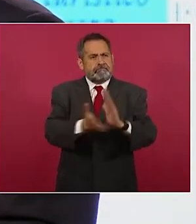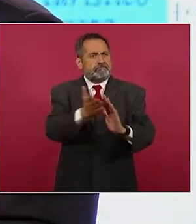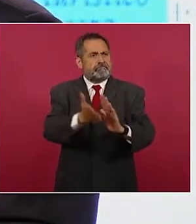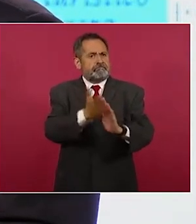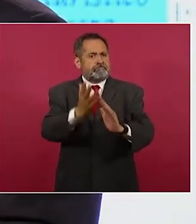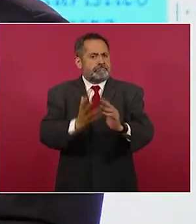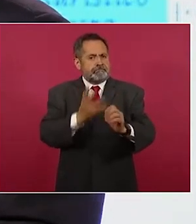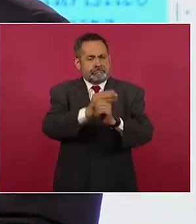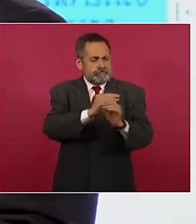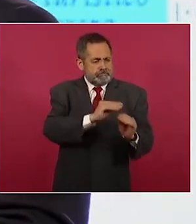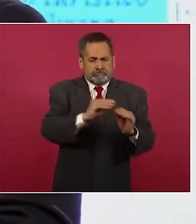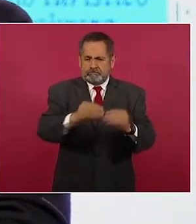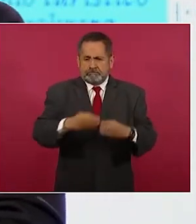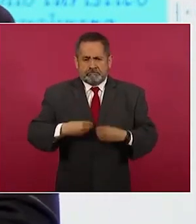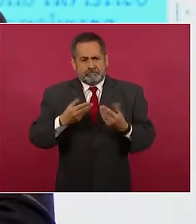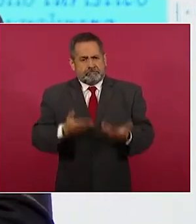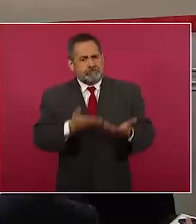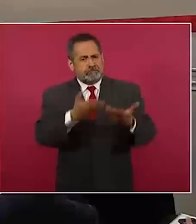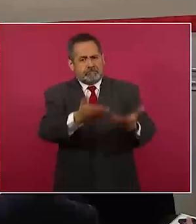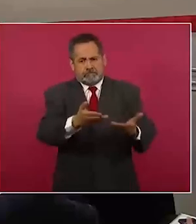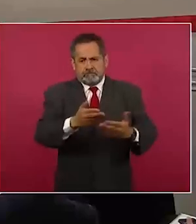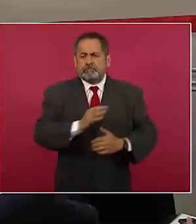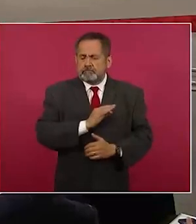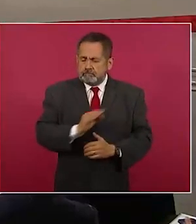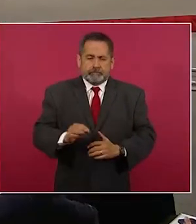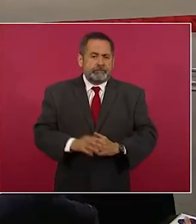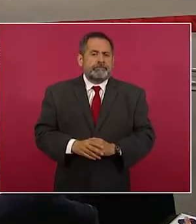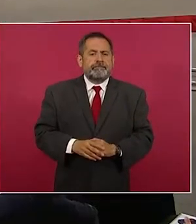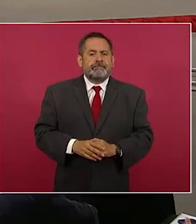vía de las carreteras se van a relocalizar.